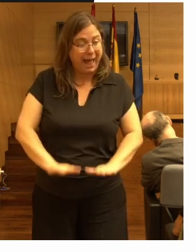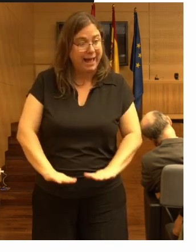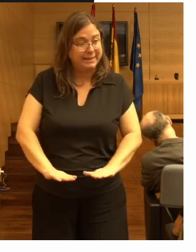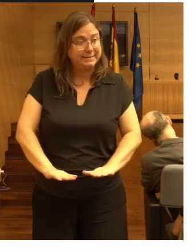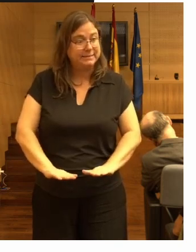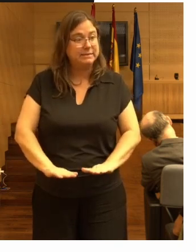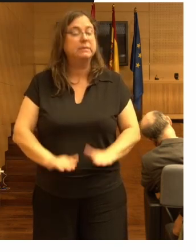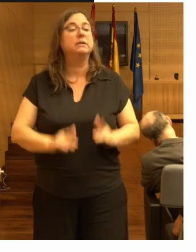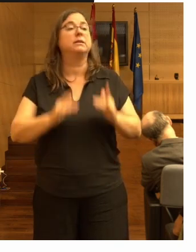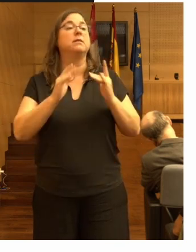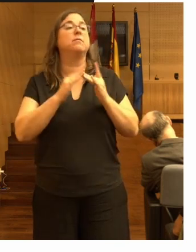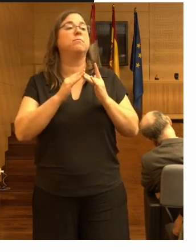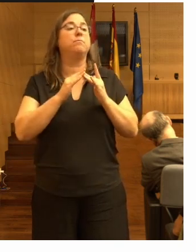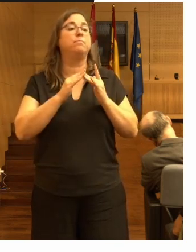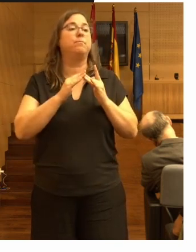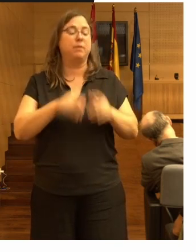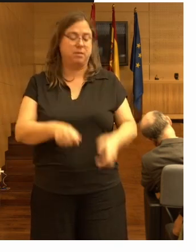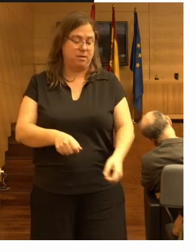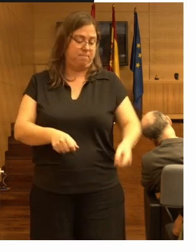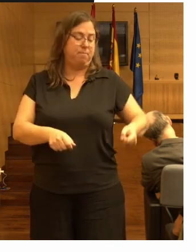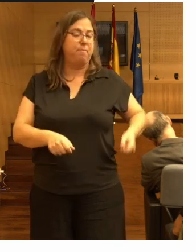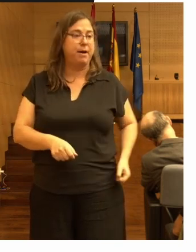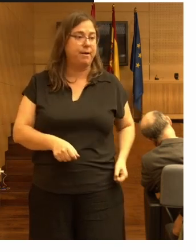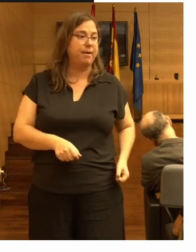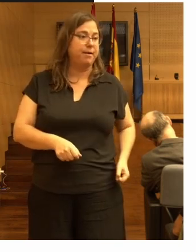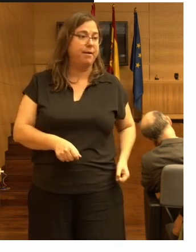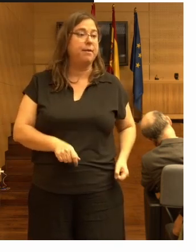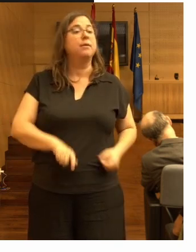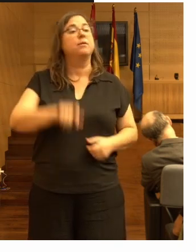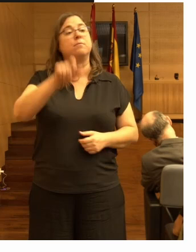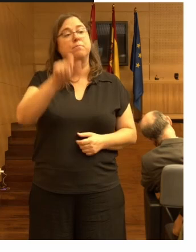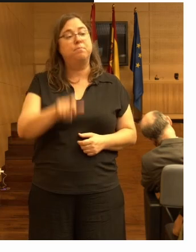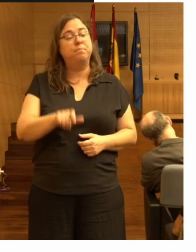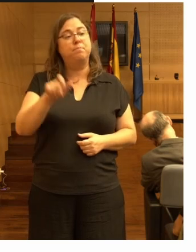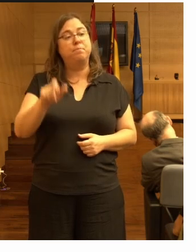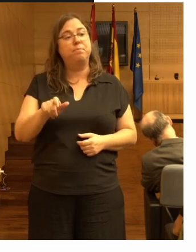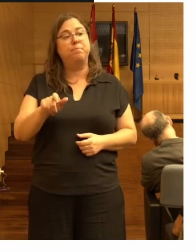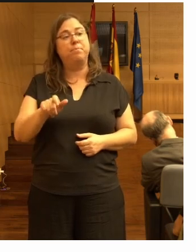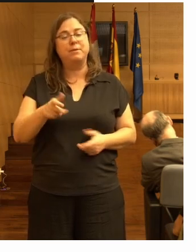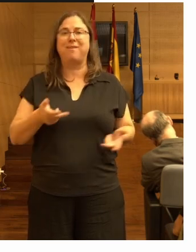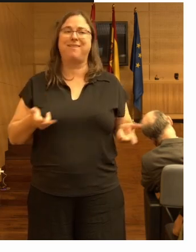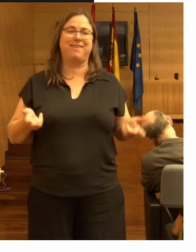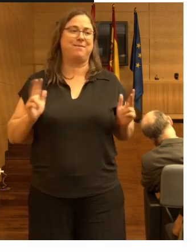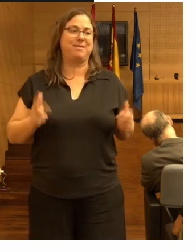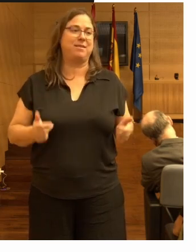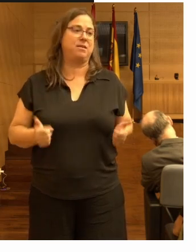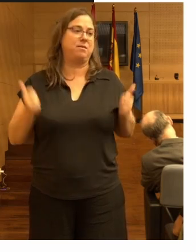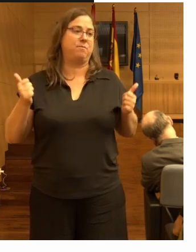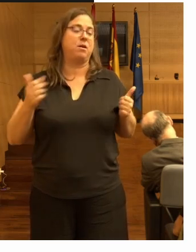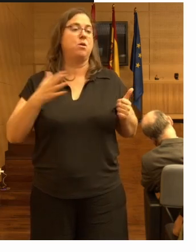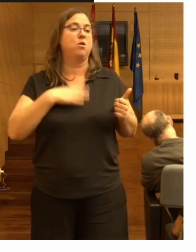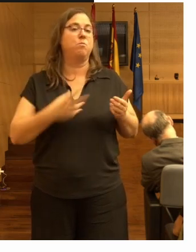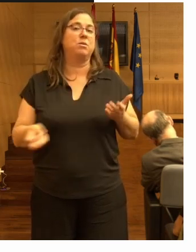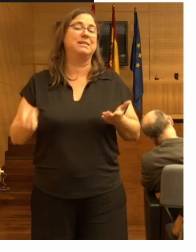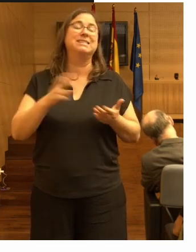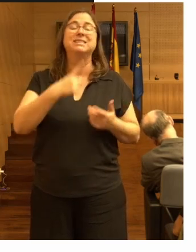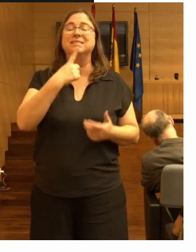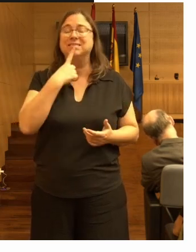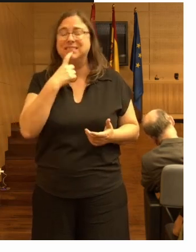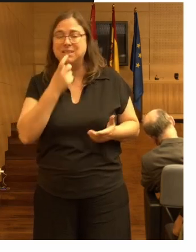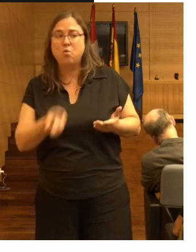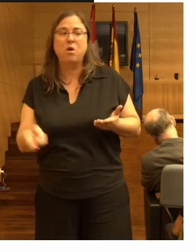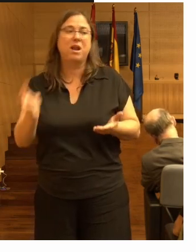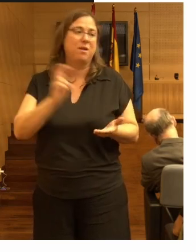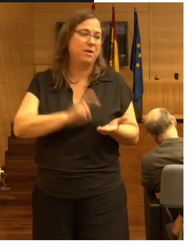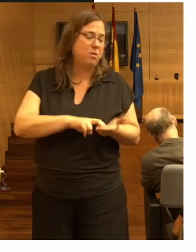bajas para retirar la barra lateral esa persona pues tiene mucha mayor libertad se puede le va a costar muchísimo